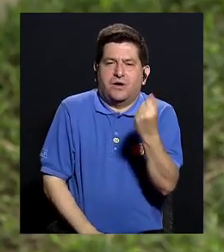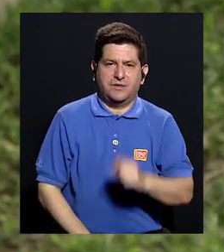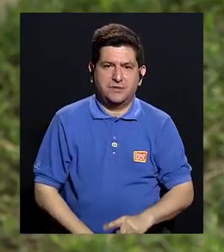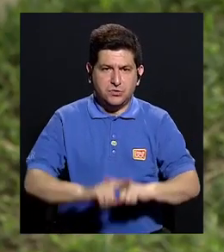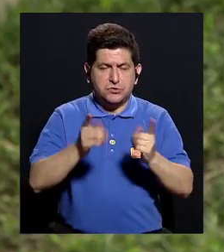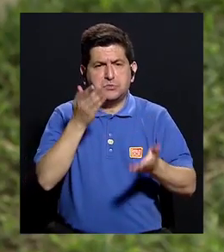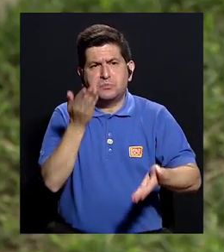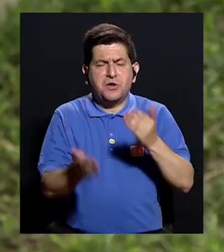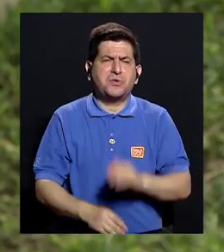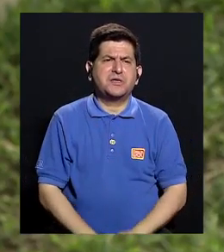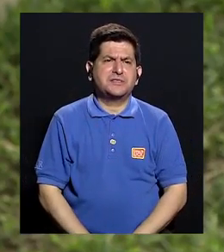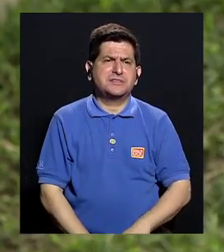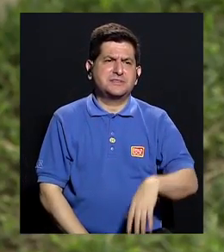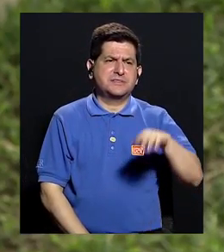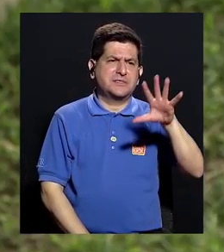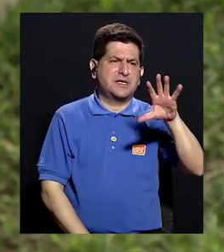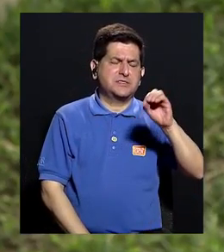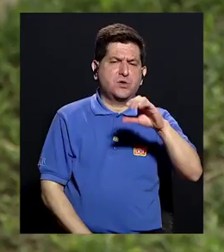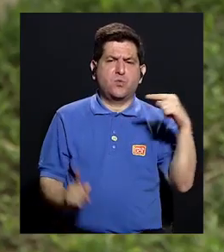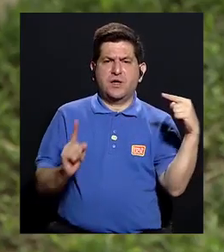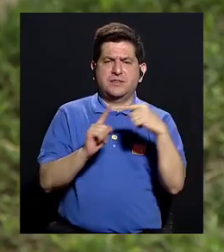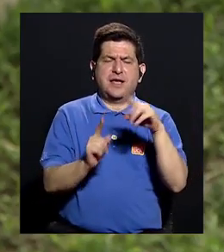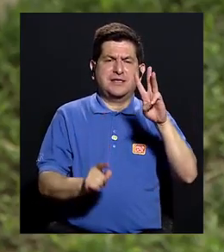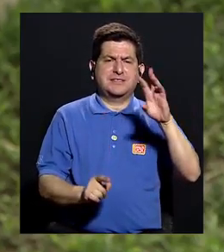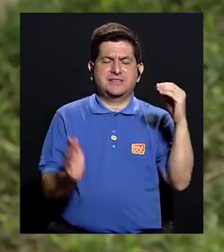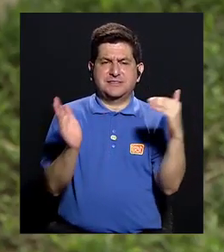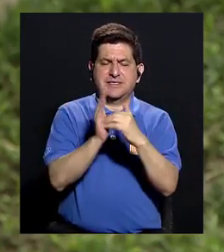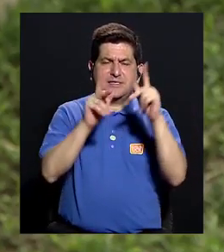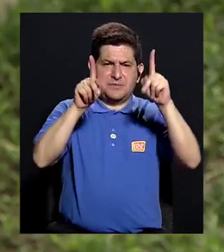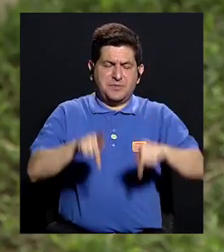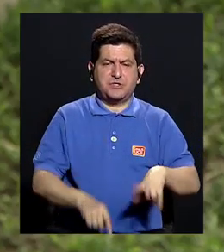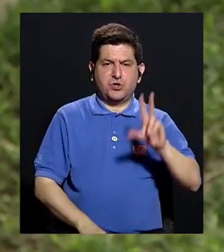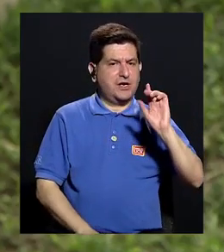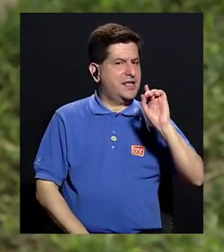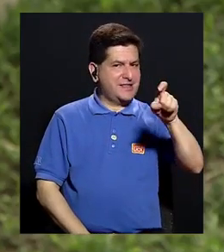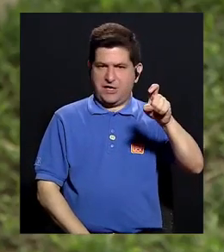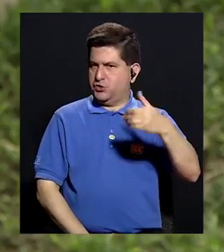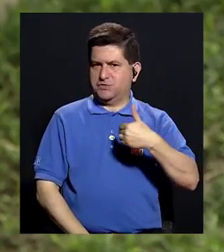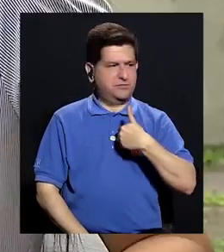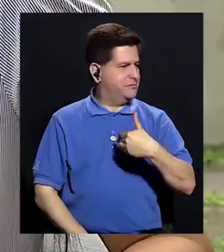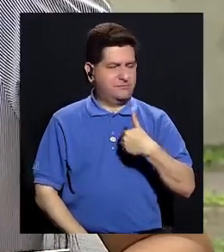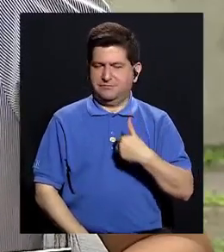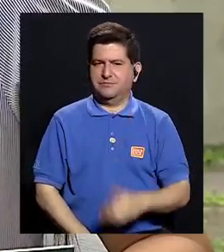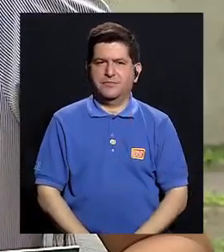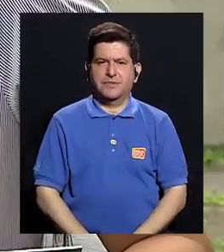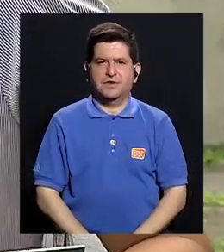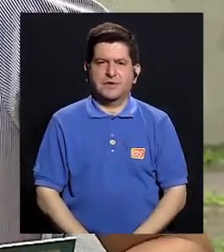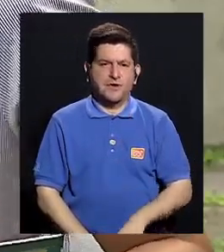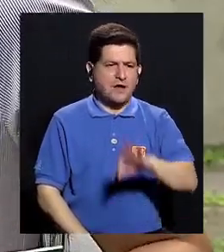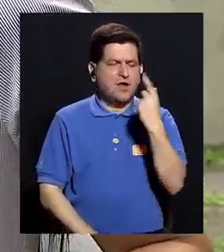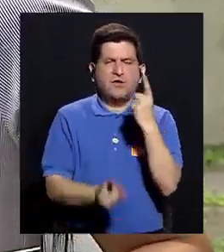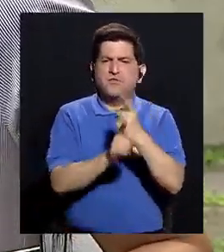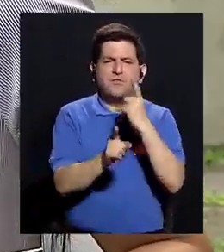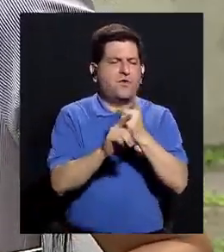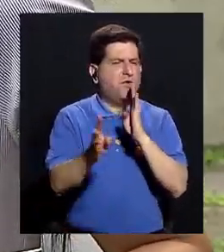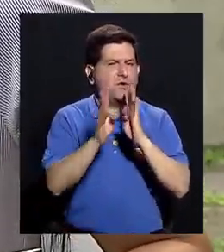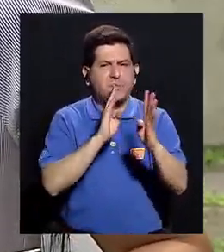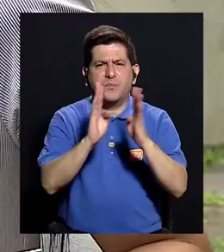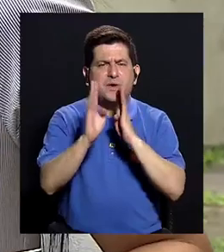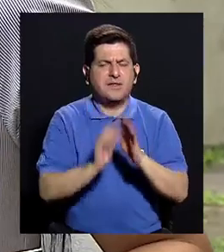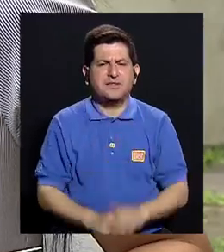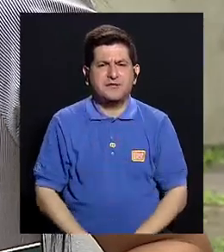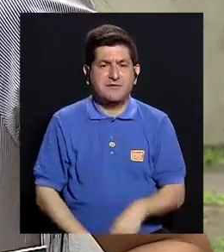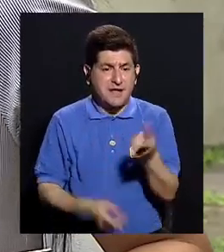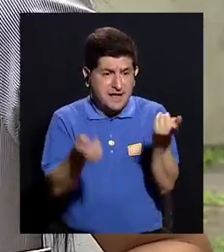pero sí podemos ser unos entre 50 y 60 mil personas que aún no se han diagnosticado. ¿Cuál es la forma correcta de referirse